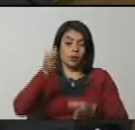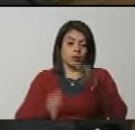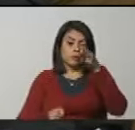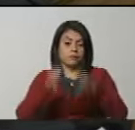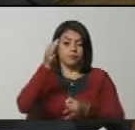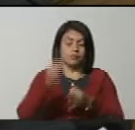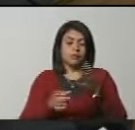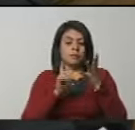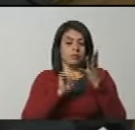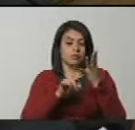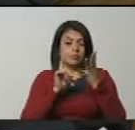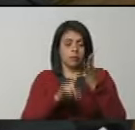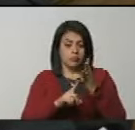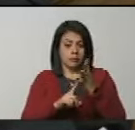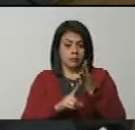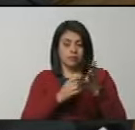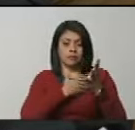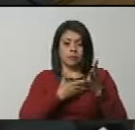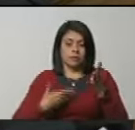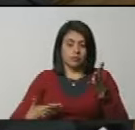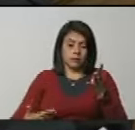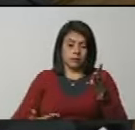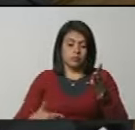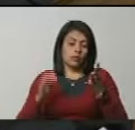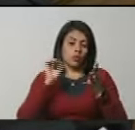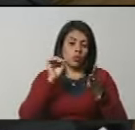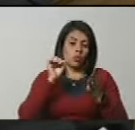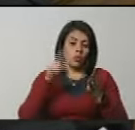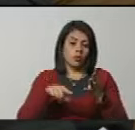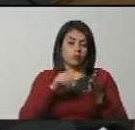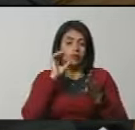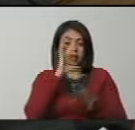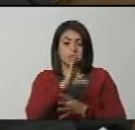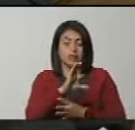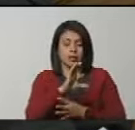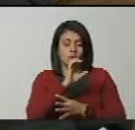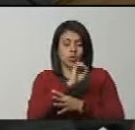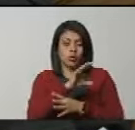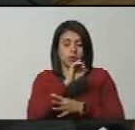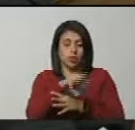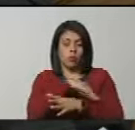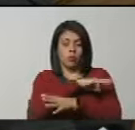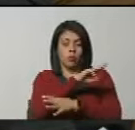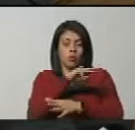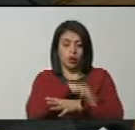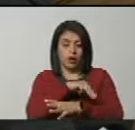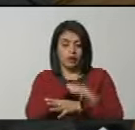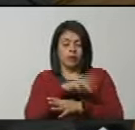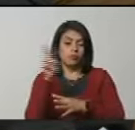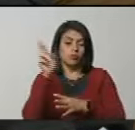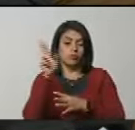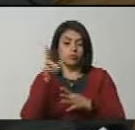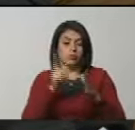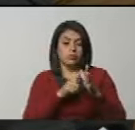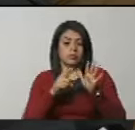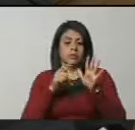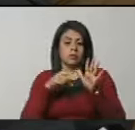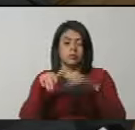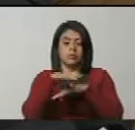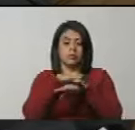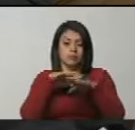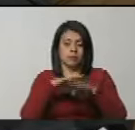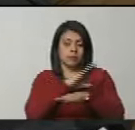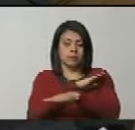Supremo de Justicia. Cuatro, la presidenta o presidente del Consejo Moral Republicano. Cinco, la ministra o